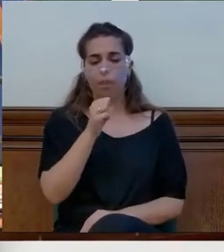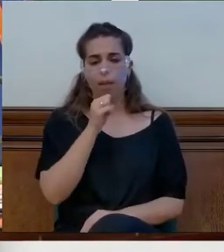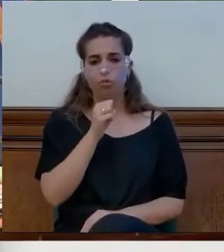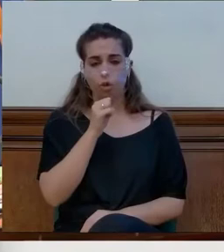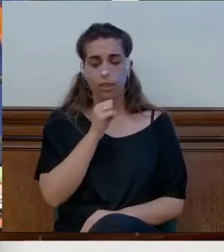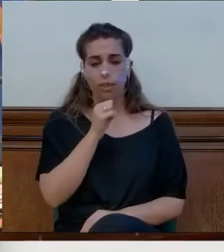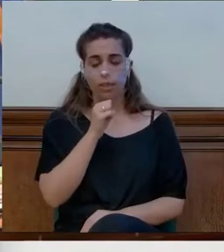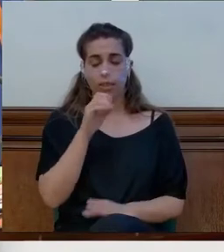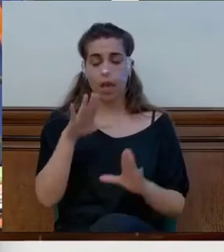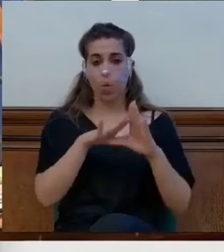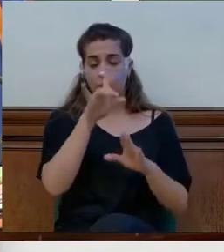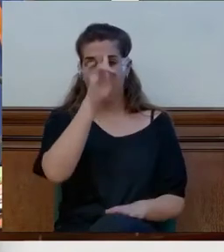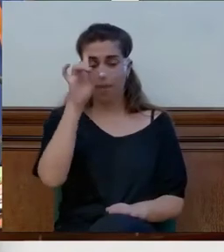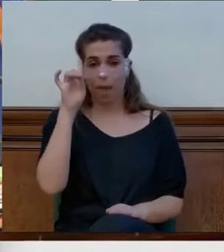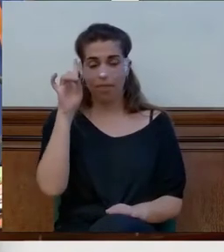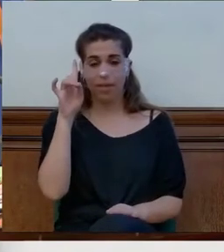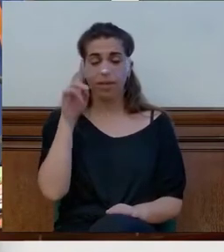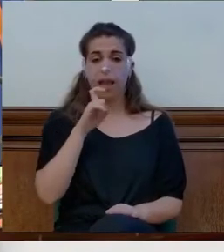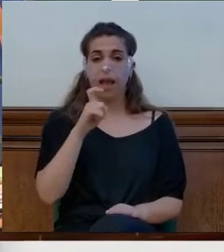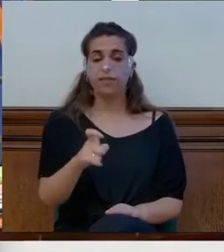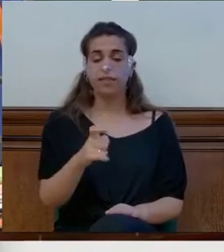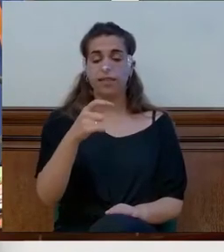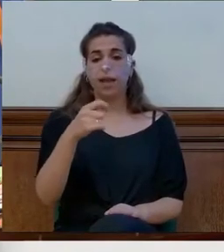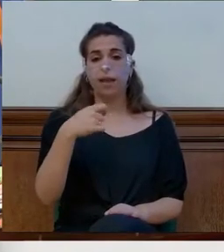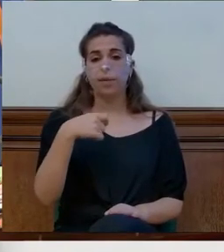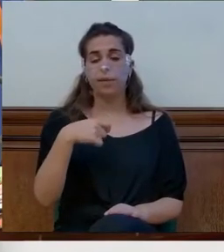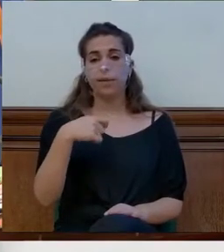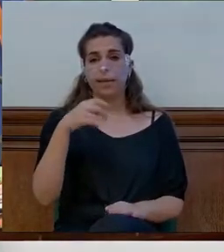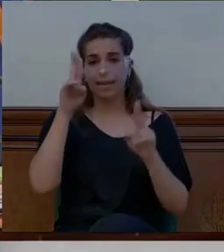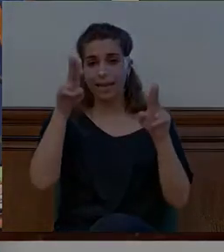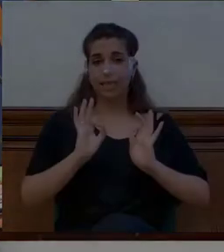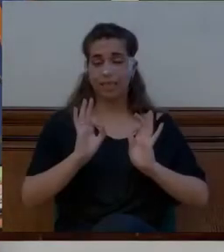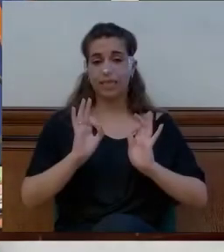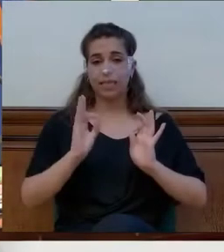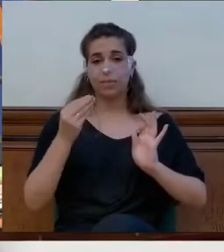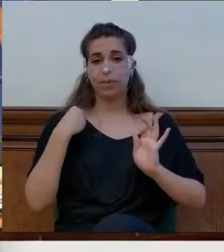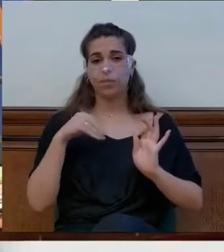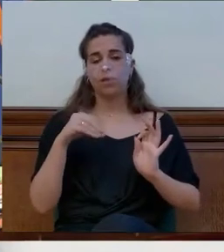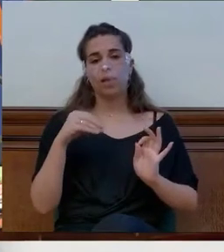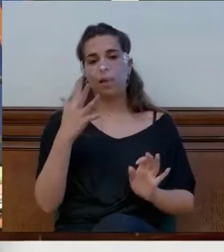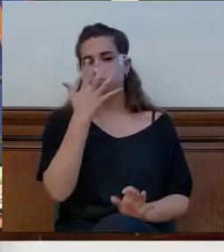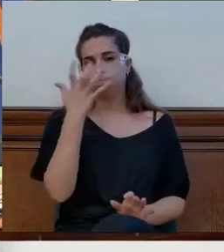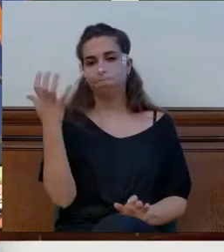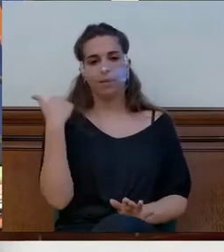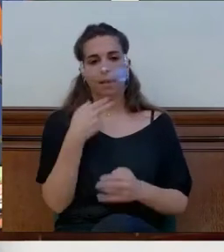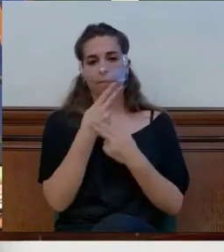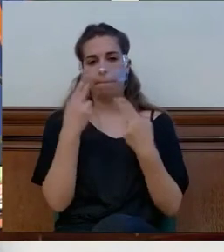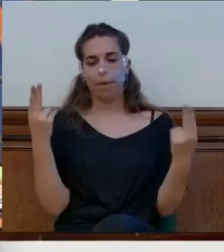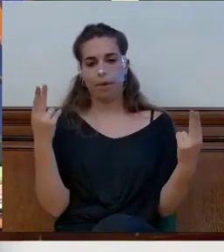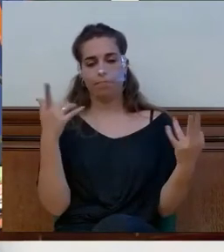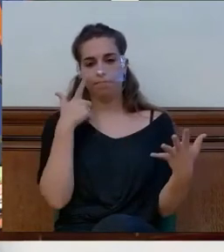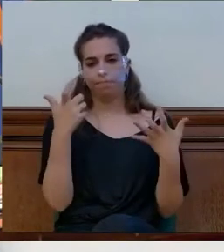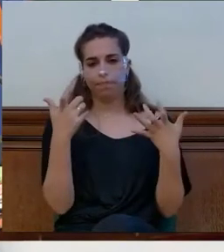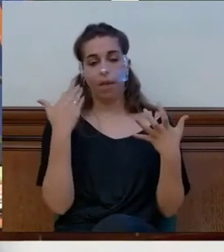sin avisar a la residencia Juan XXIII, es de pena. Fíjense que el mes pasado